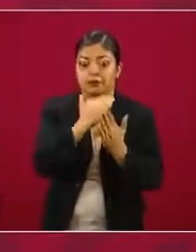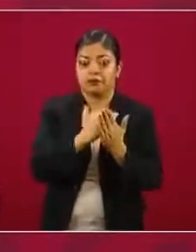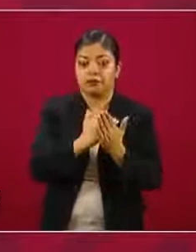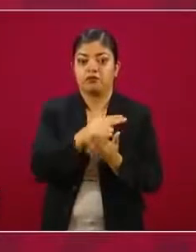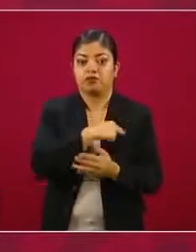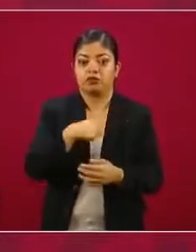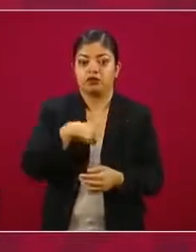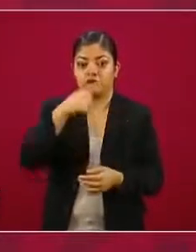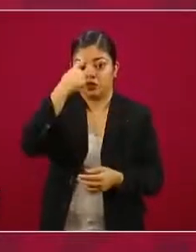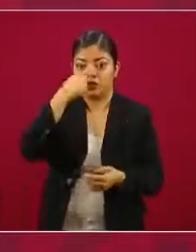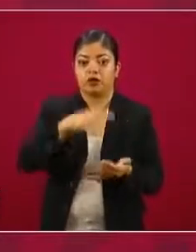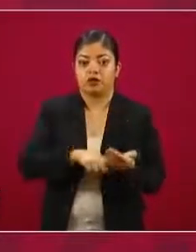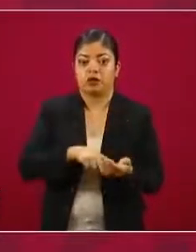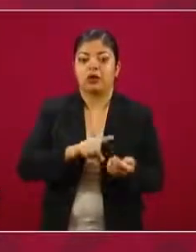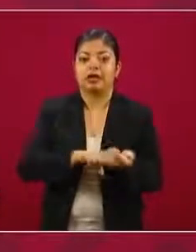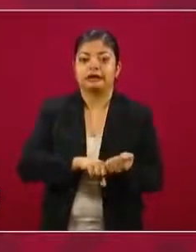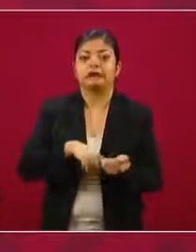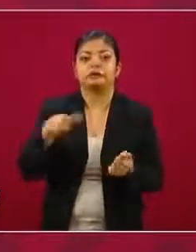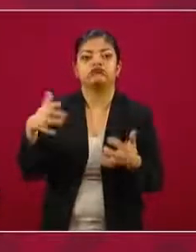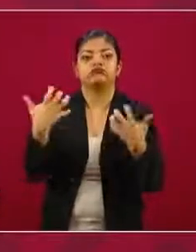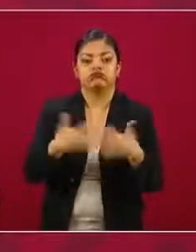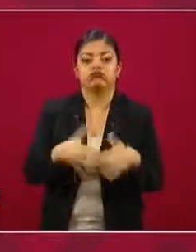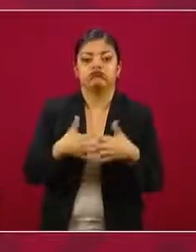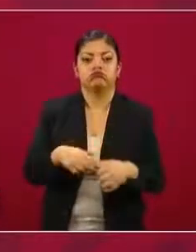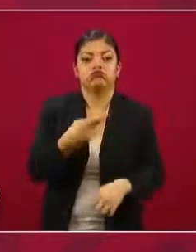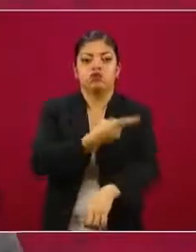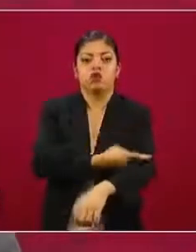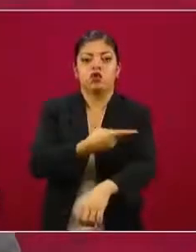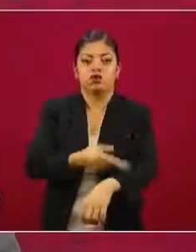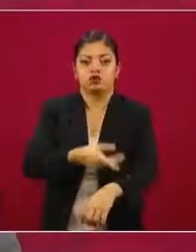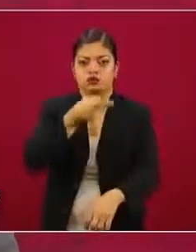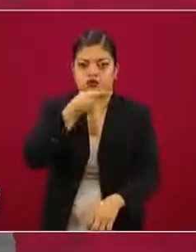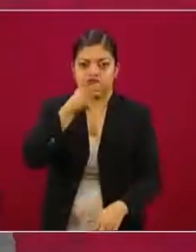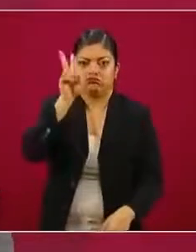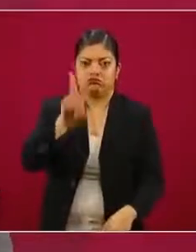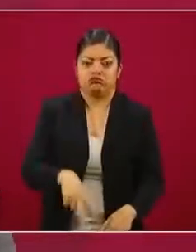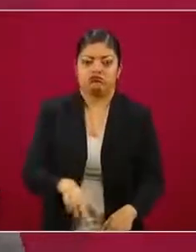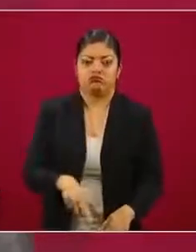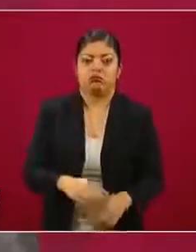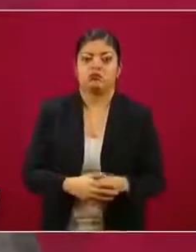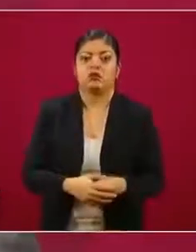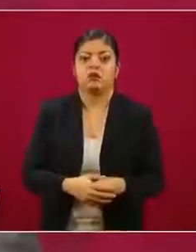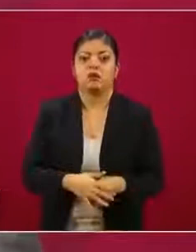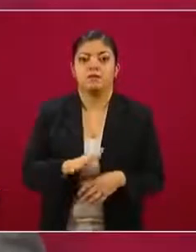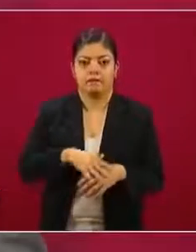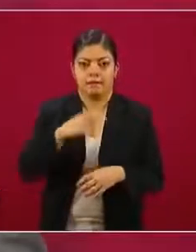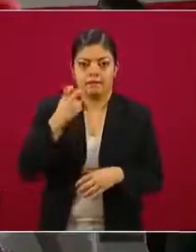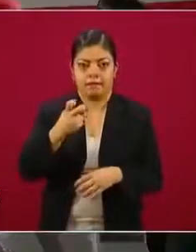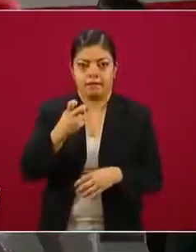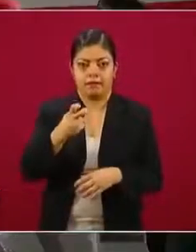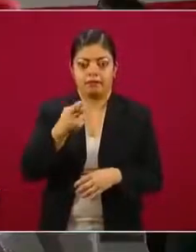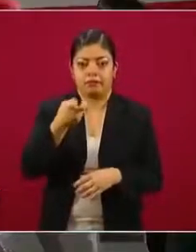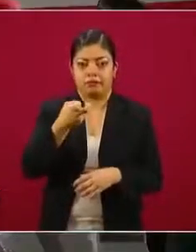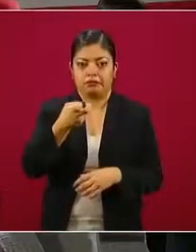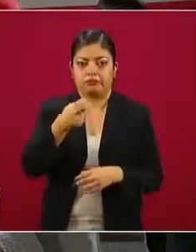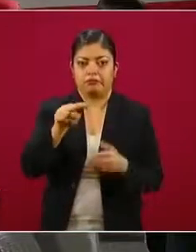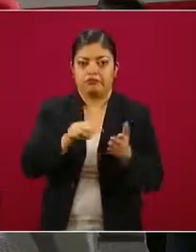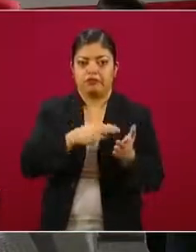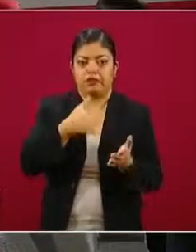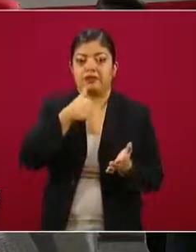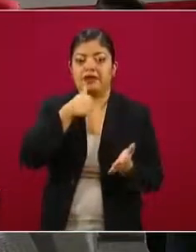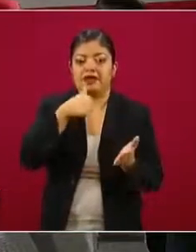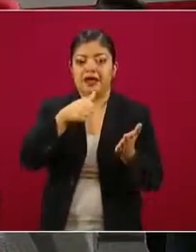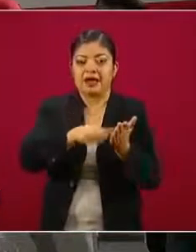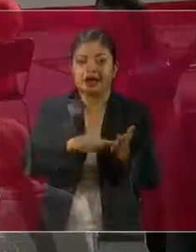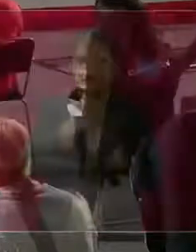en que estos empresarios están diciendo la verdad. En ese sentido, firman esta carta compromiso